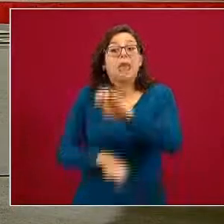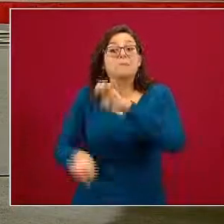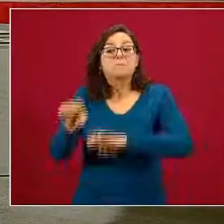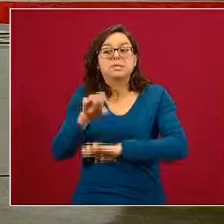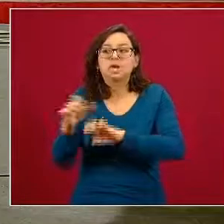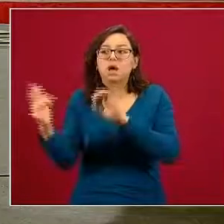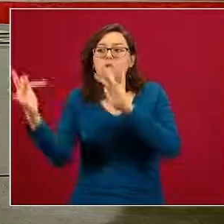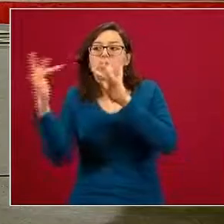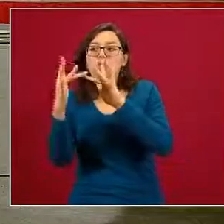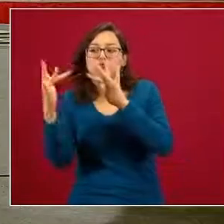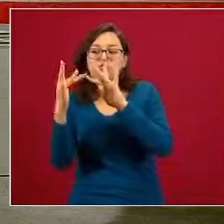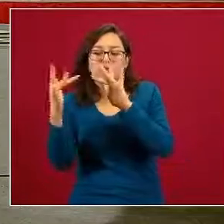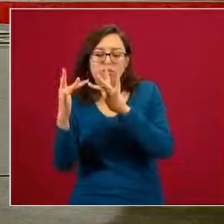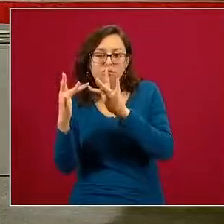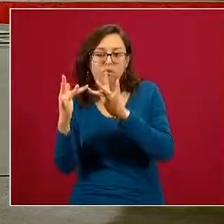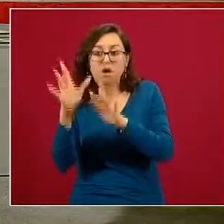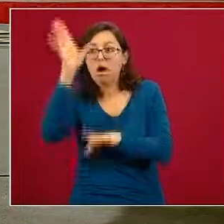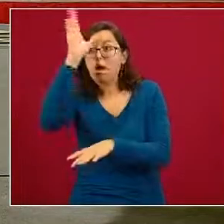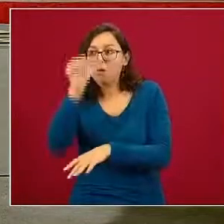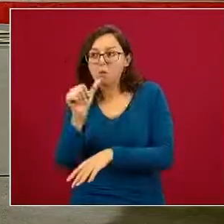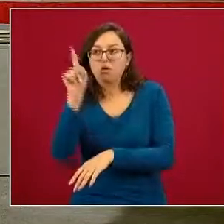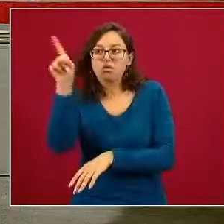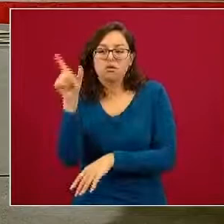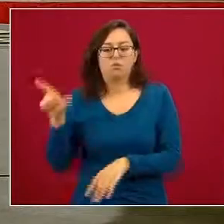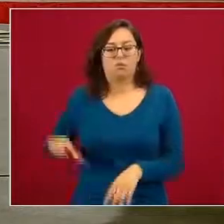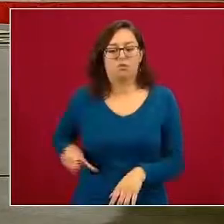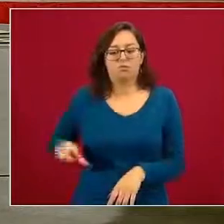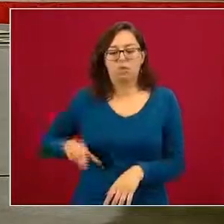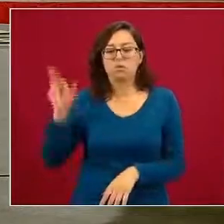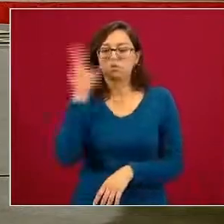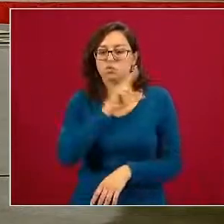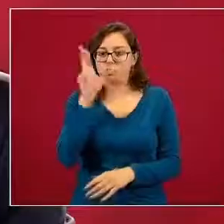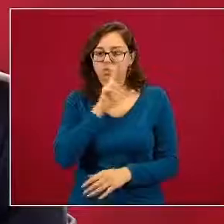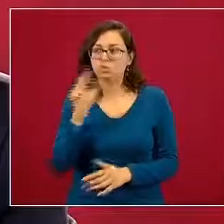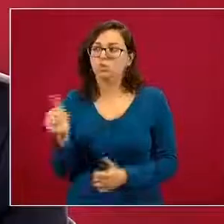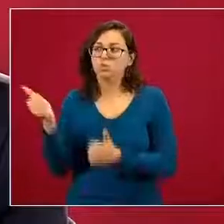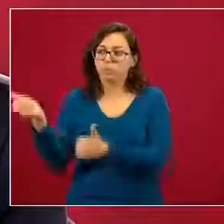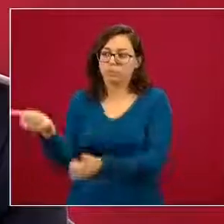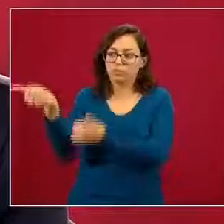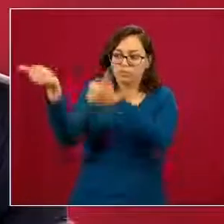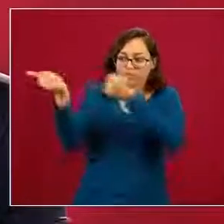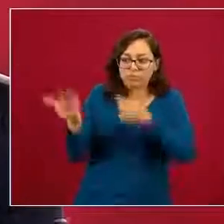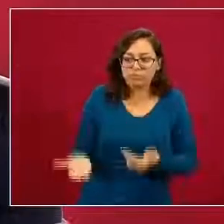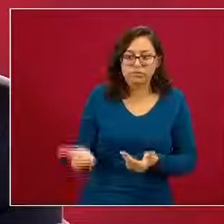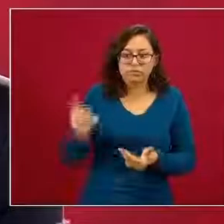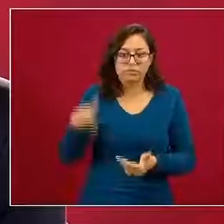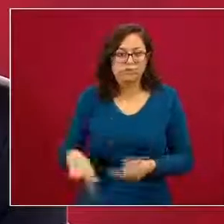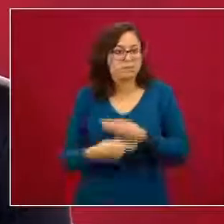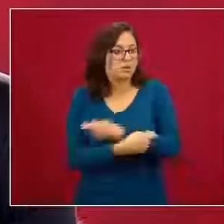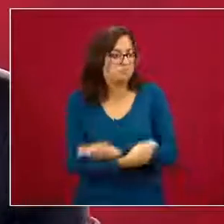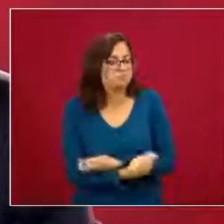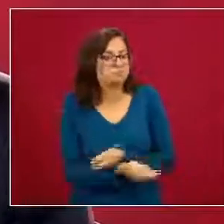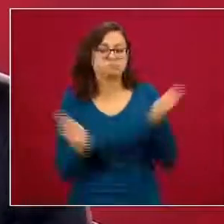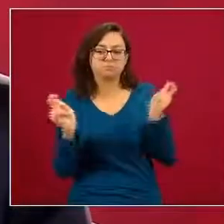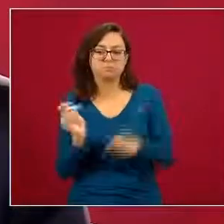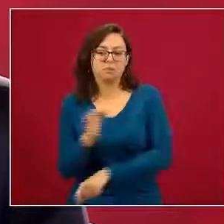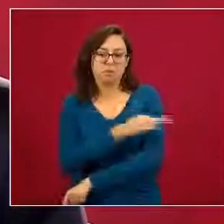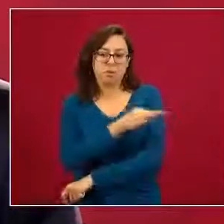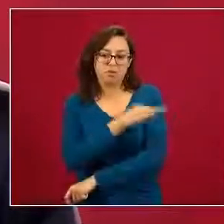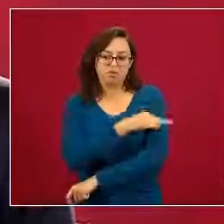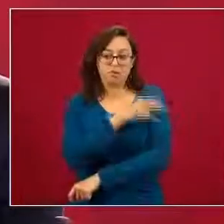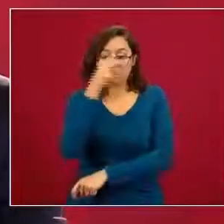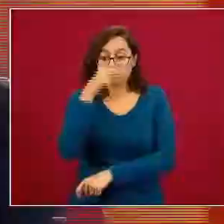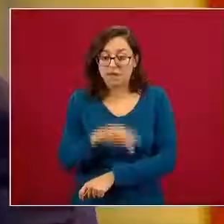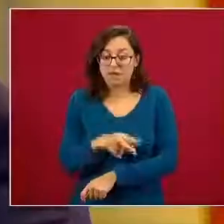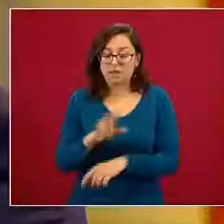conozco un convenio preliminar con el gobierno ruso para ser la compañía que distribuya potencialmente la vacuna en